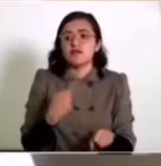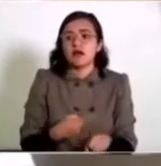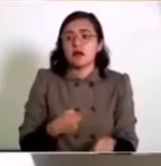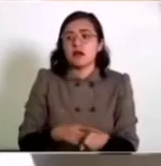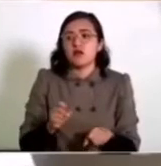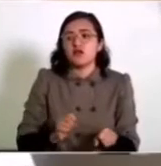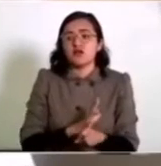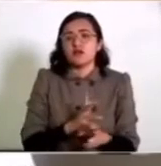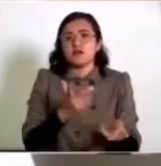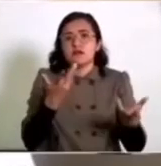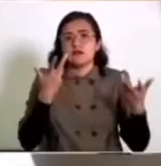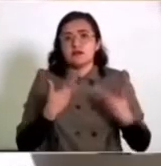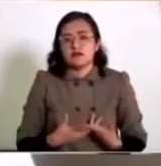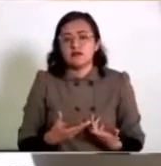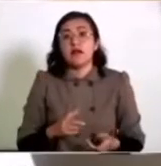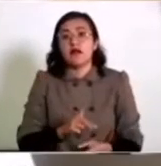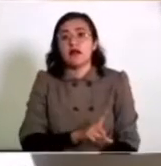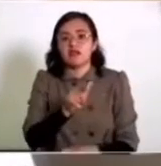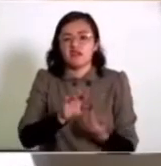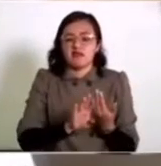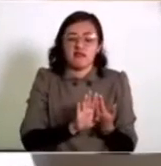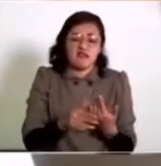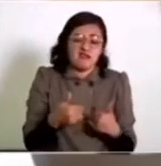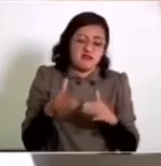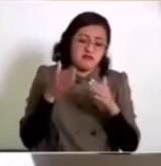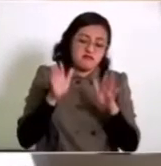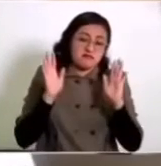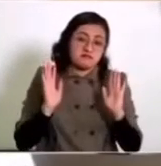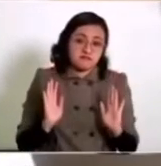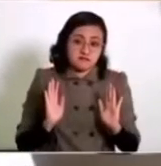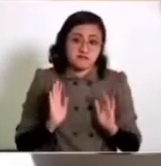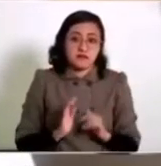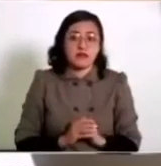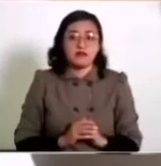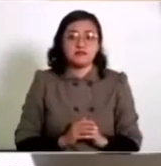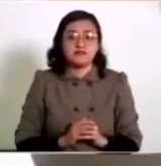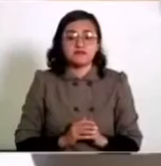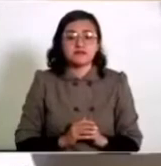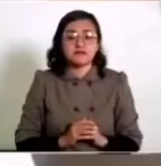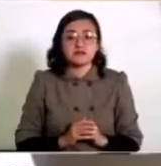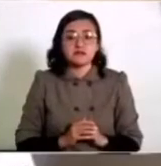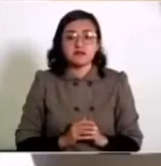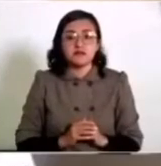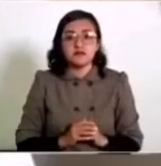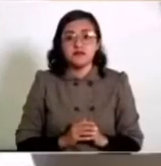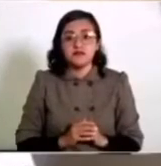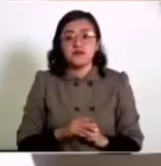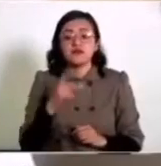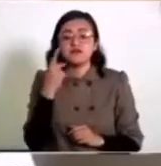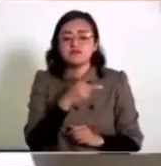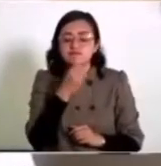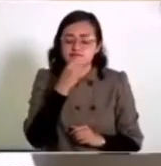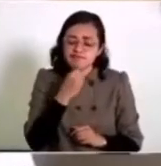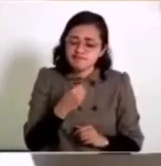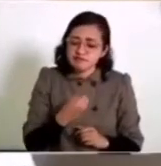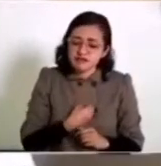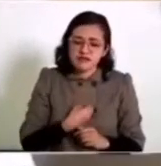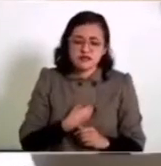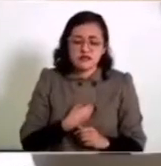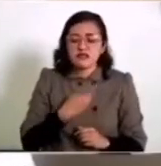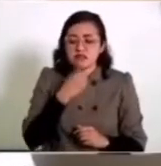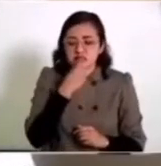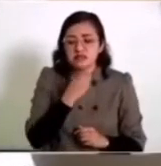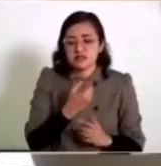por lo cual es rechazada, es rechazada. Ella con sus propios medios dice,